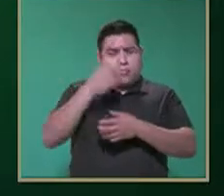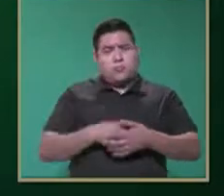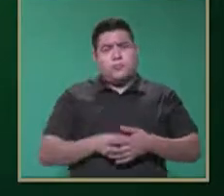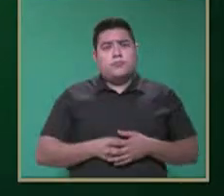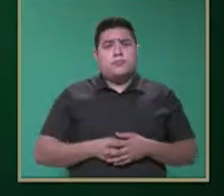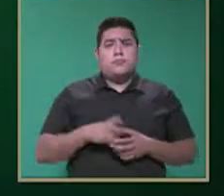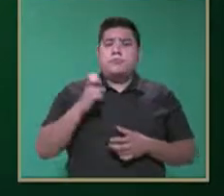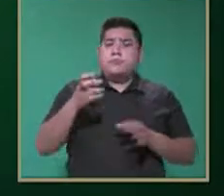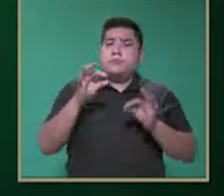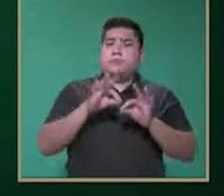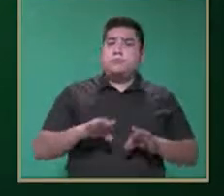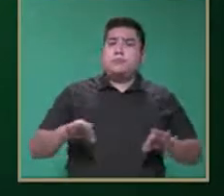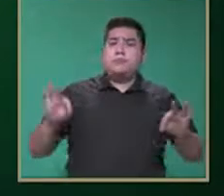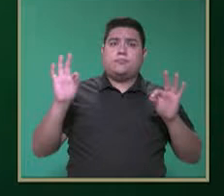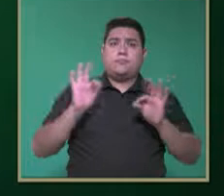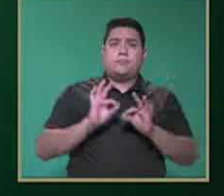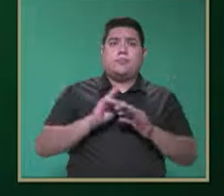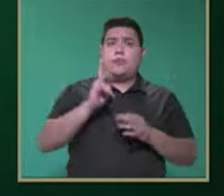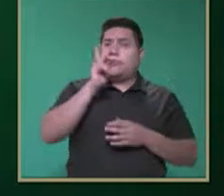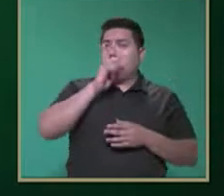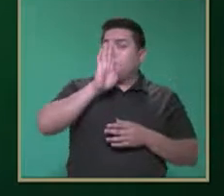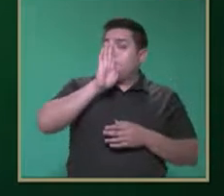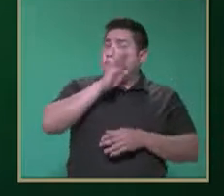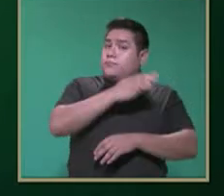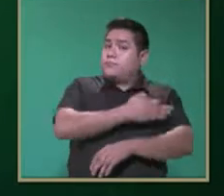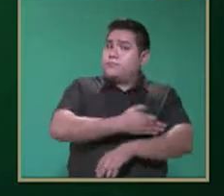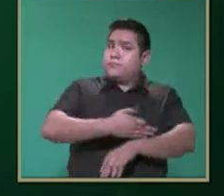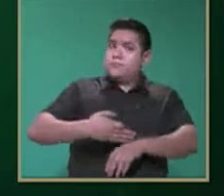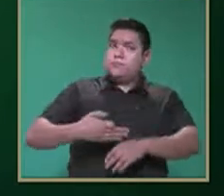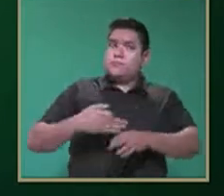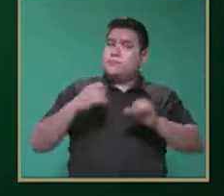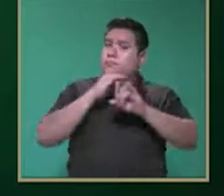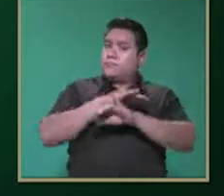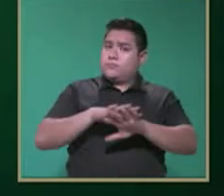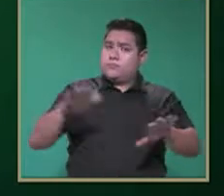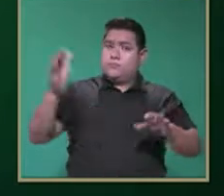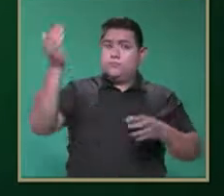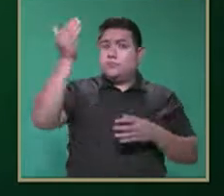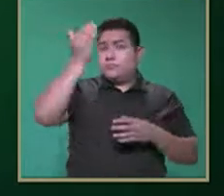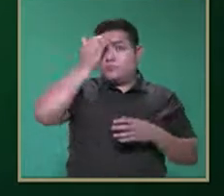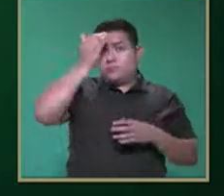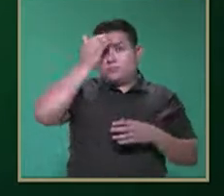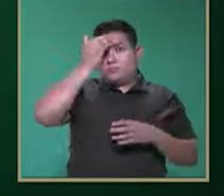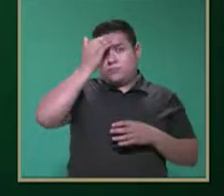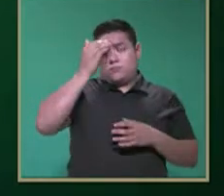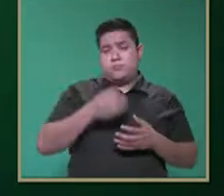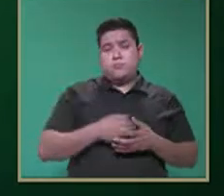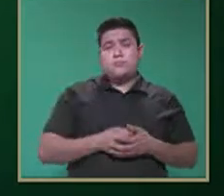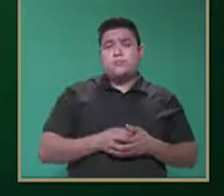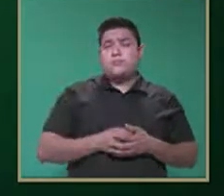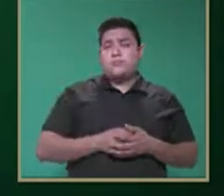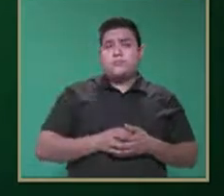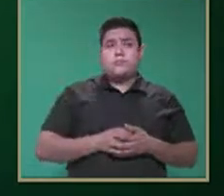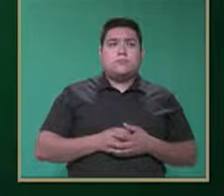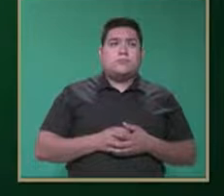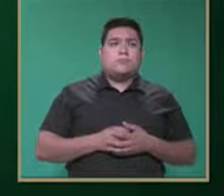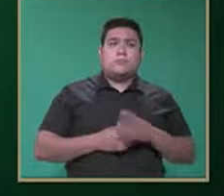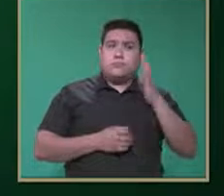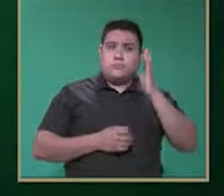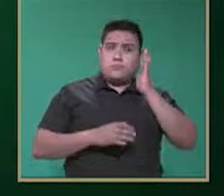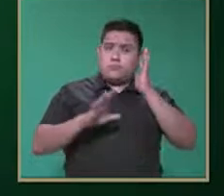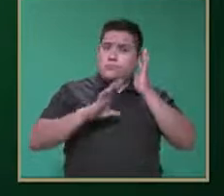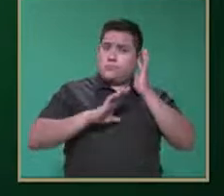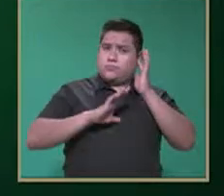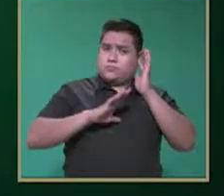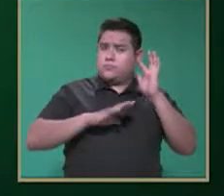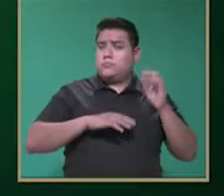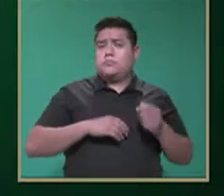importante que los padres de familia tengan esta información. Existe un indicador,